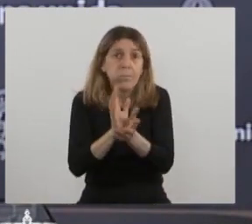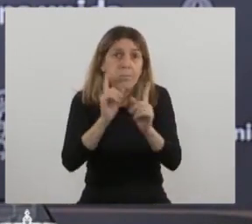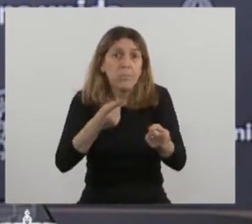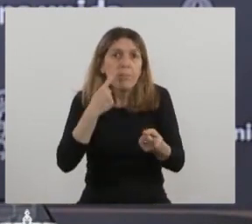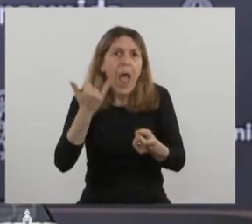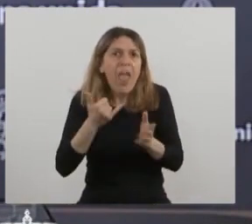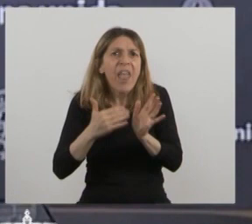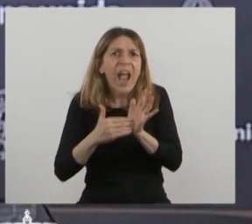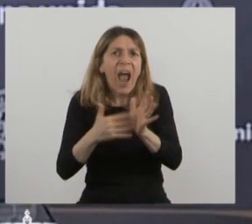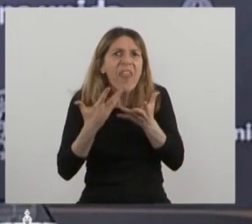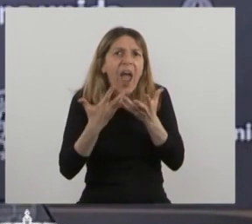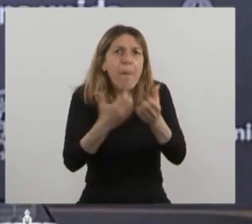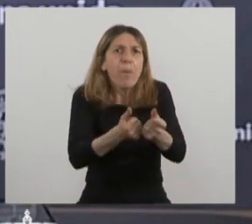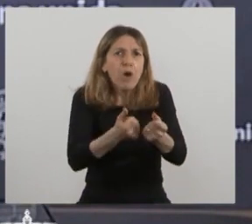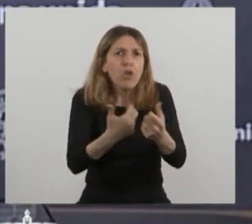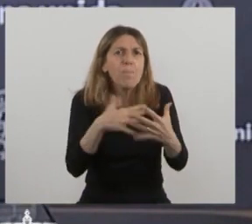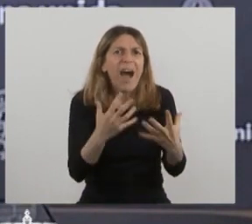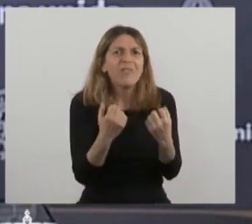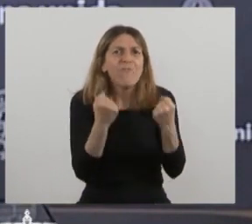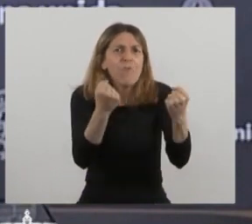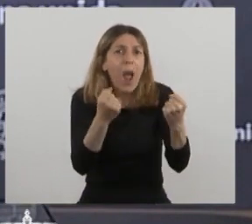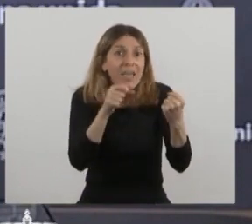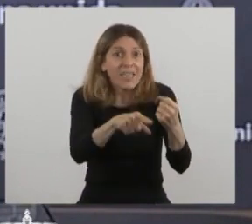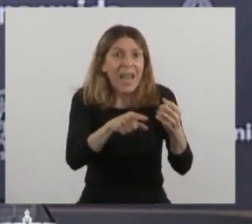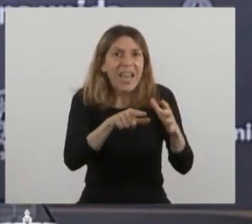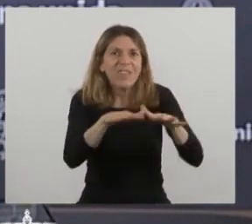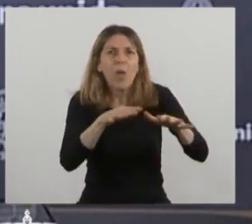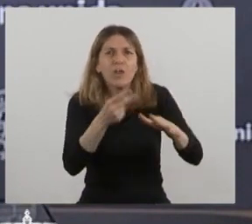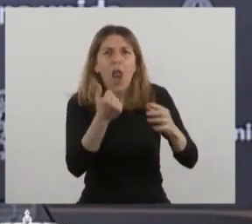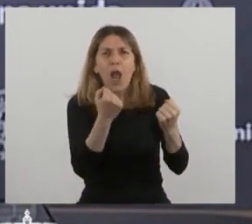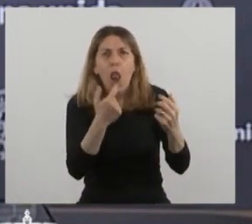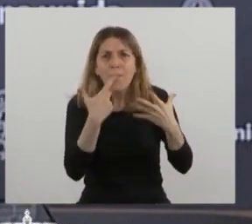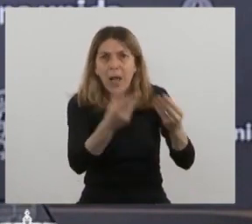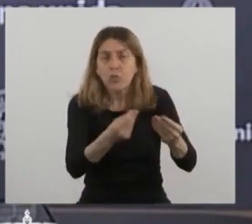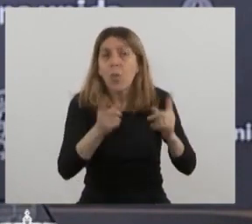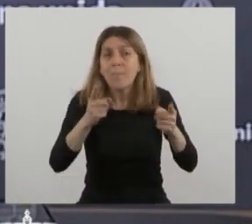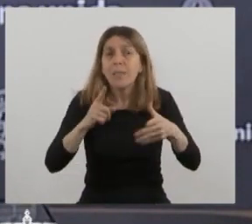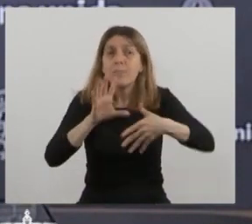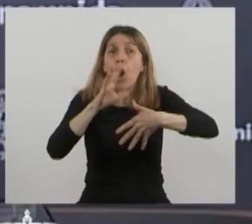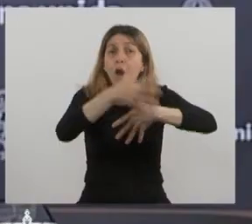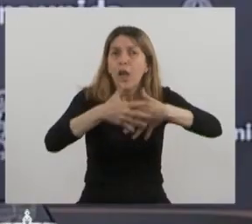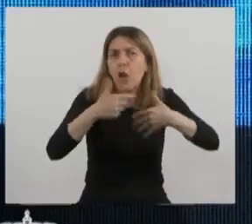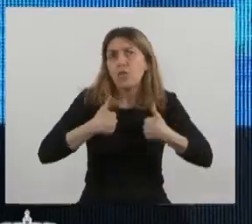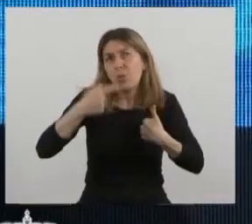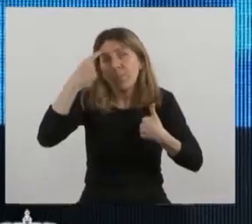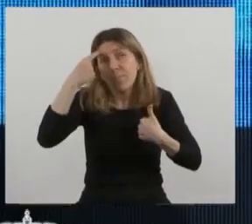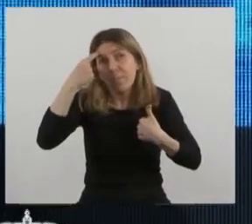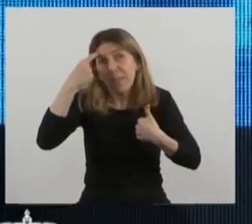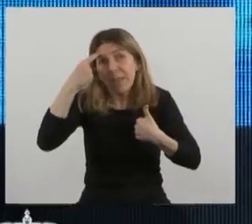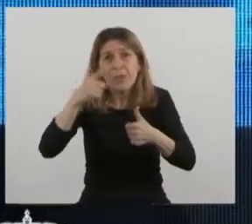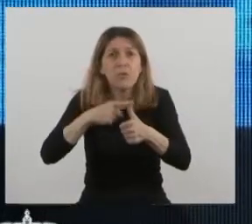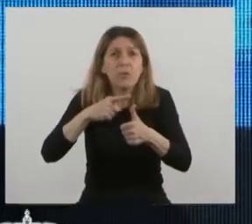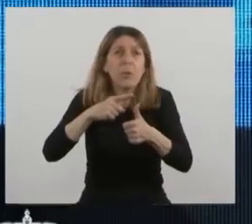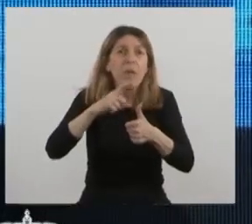con garantías para fortalecer su acción contracíclica. Nuestra banca regional, estoy pensando en el